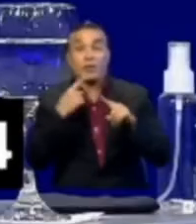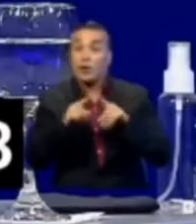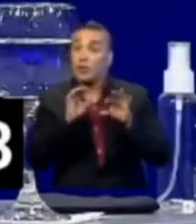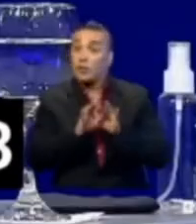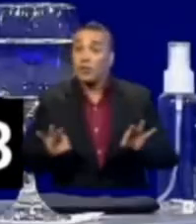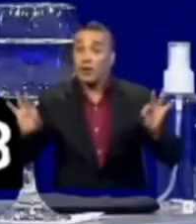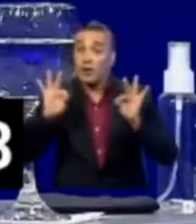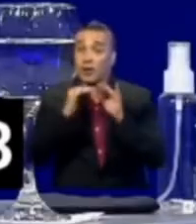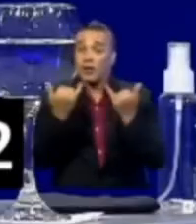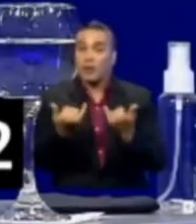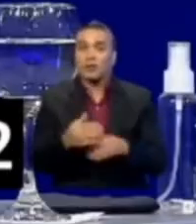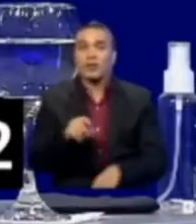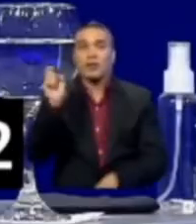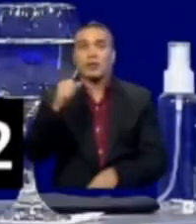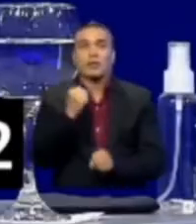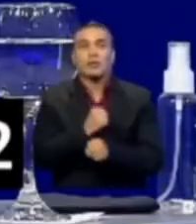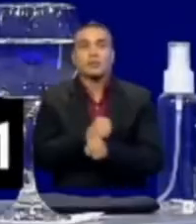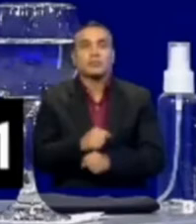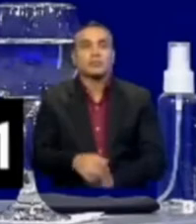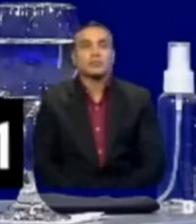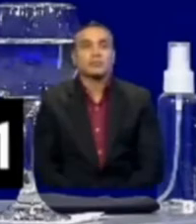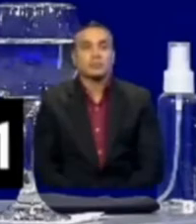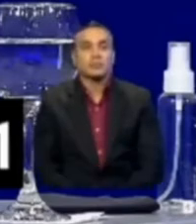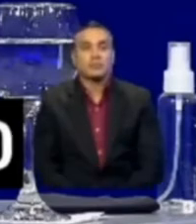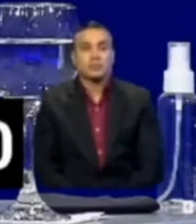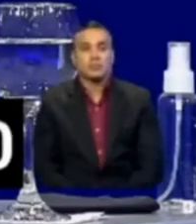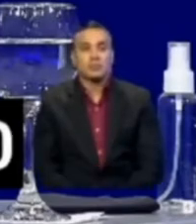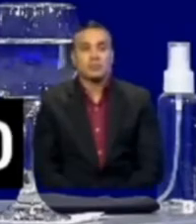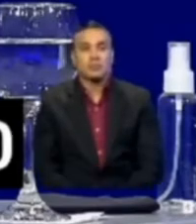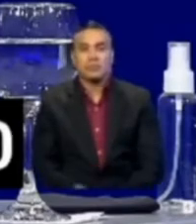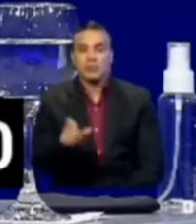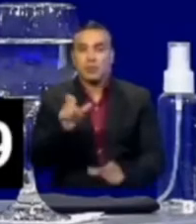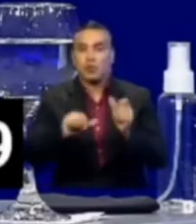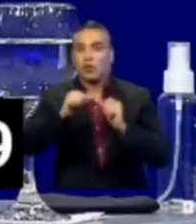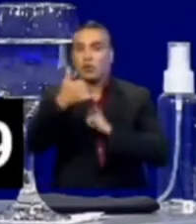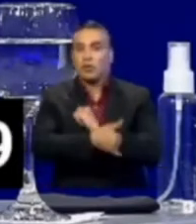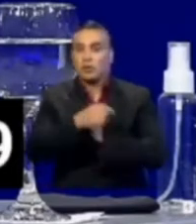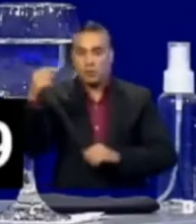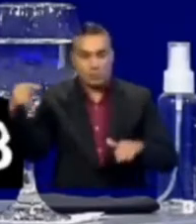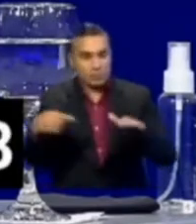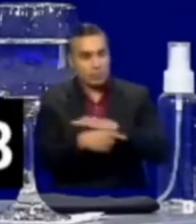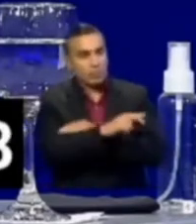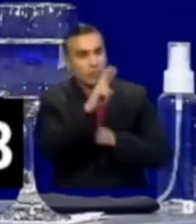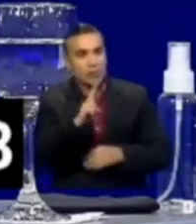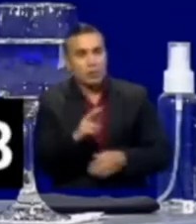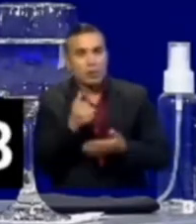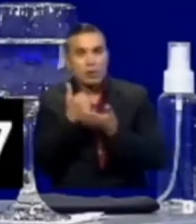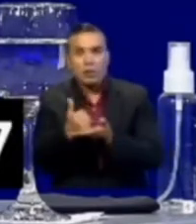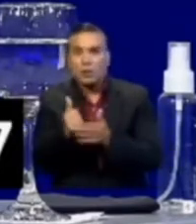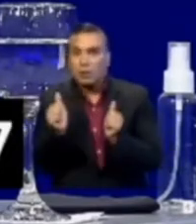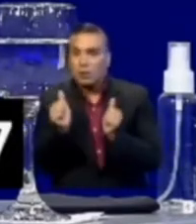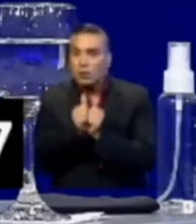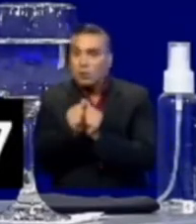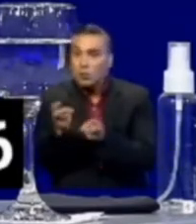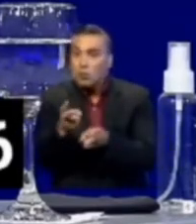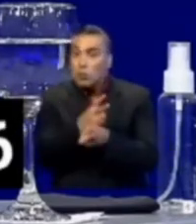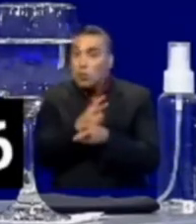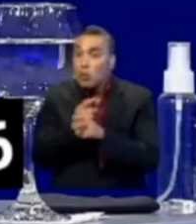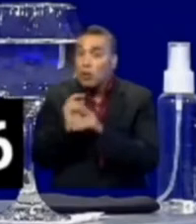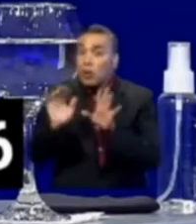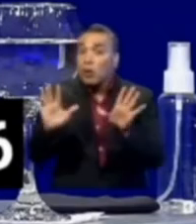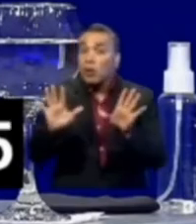ahora tenemos que trabajar en la regularización de los migrantes venezolanos. Tenemos que hacerlo con mucho cuidado,